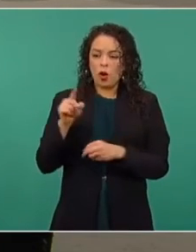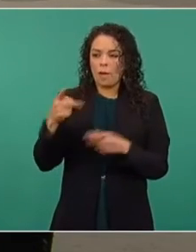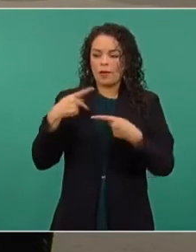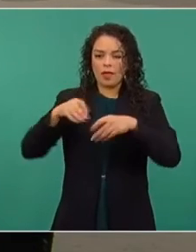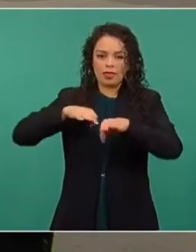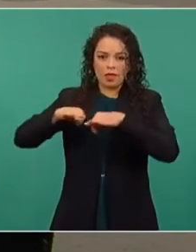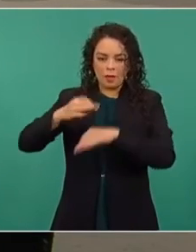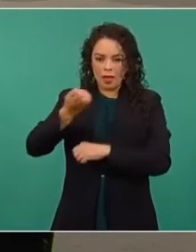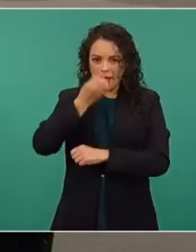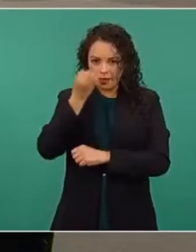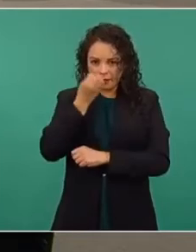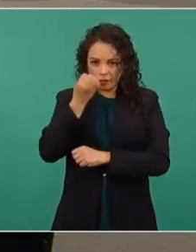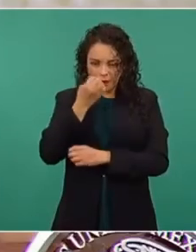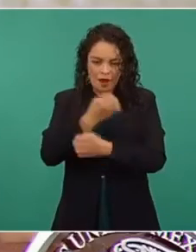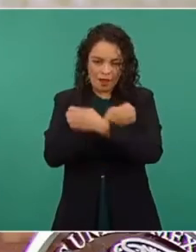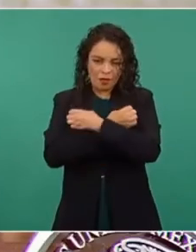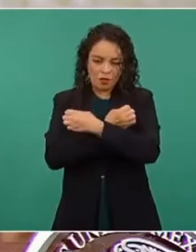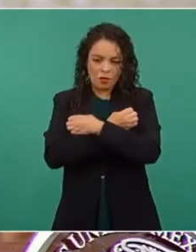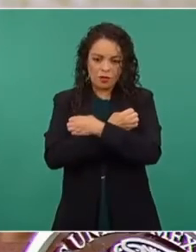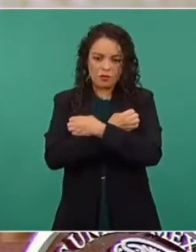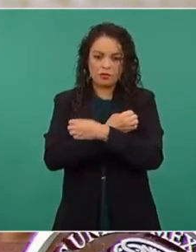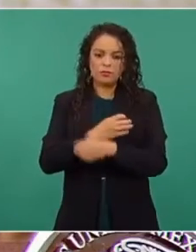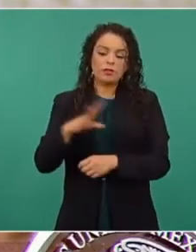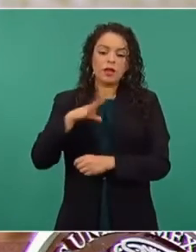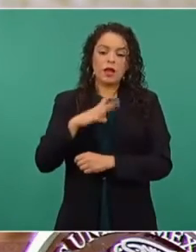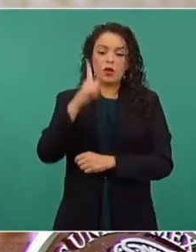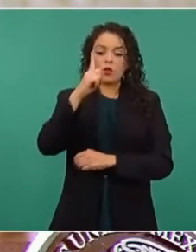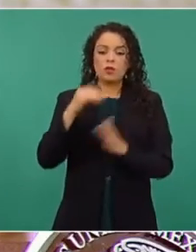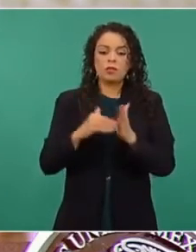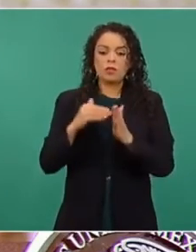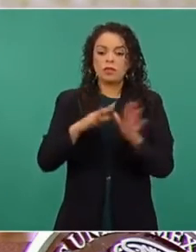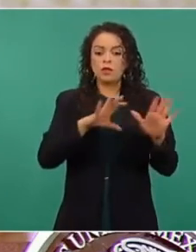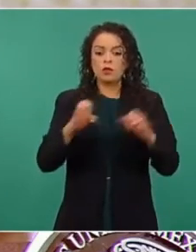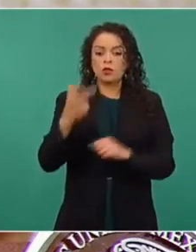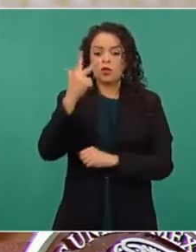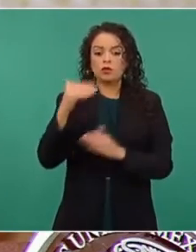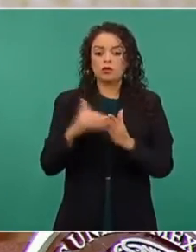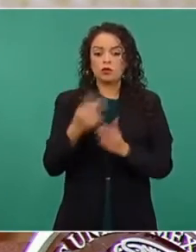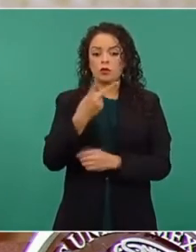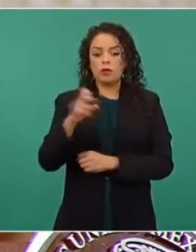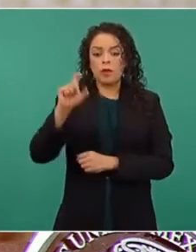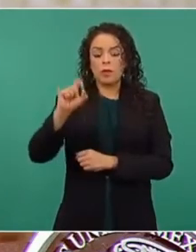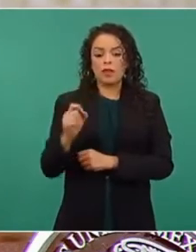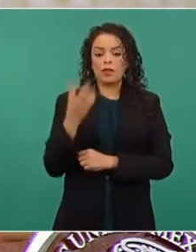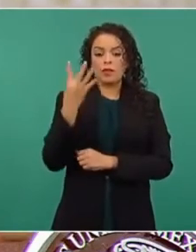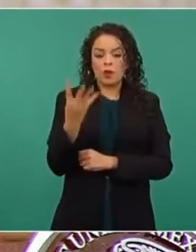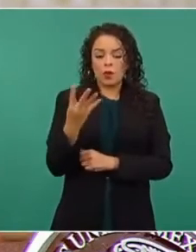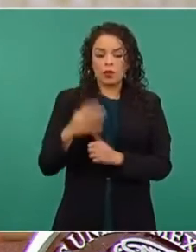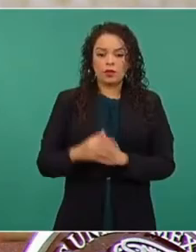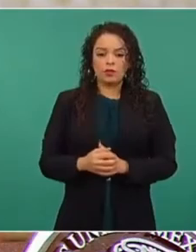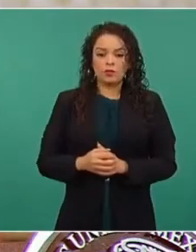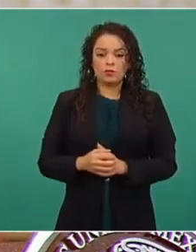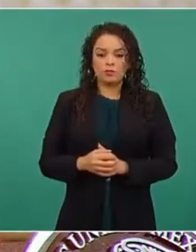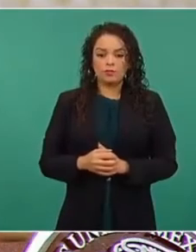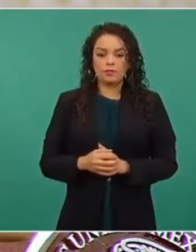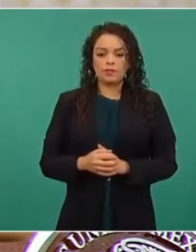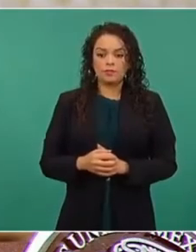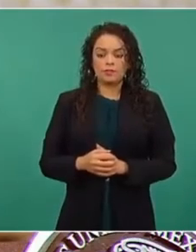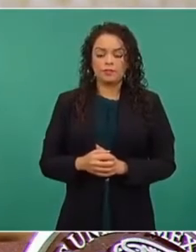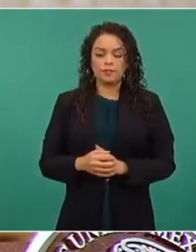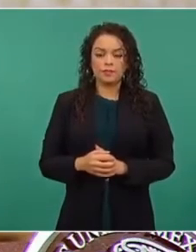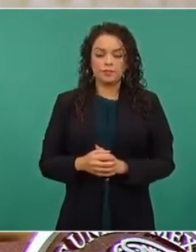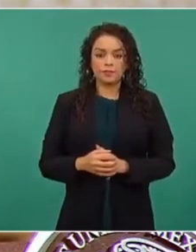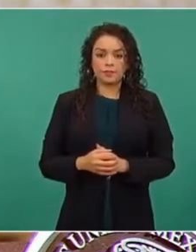una población de un millón 508 mil 224. Si observamos estos 13